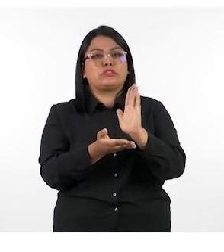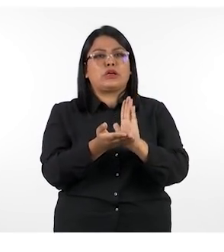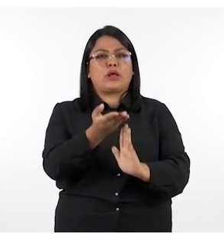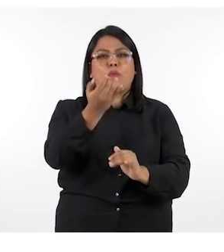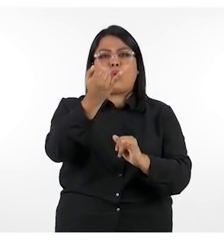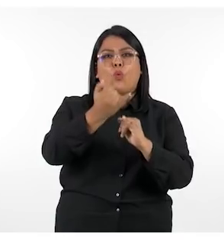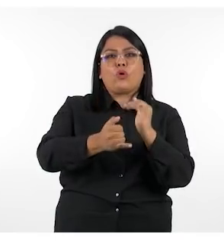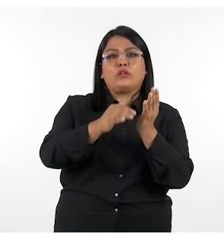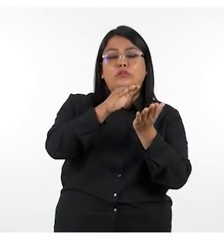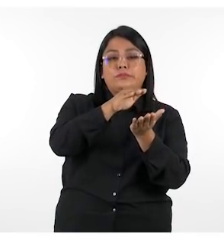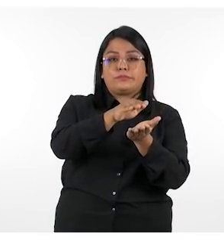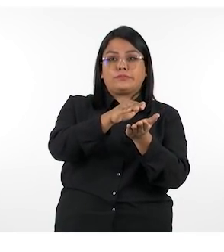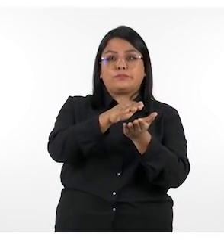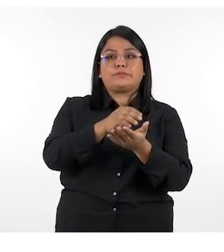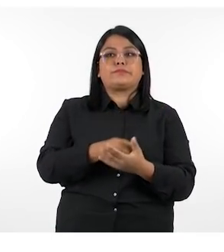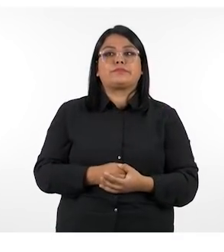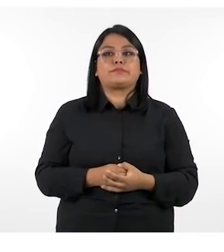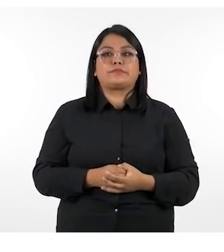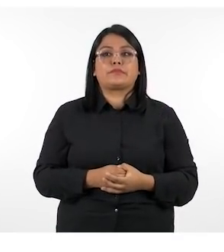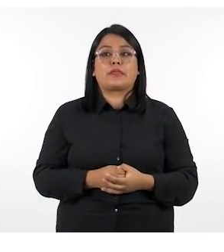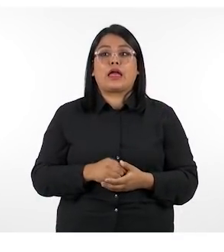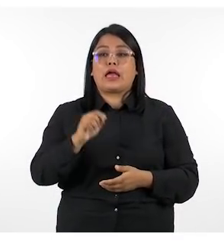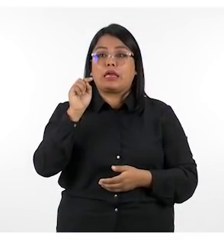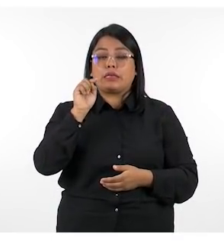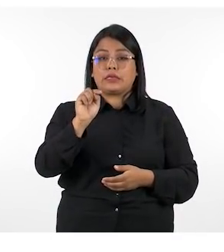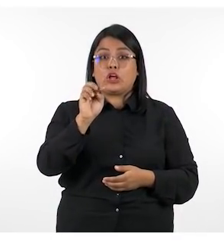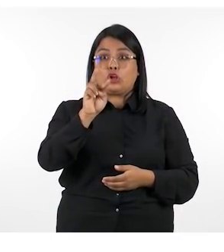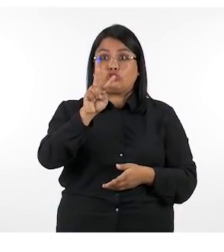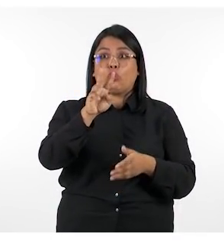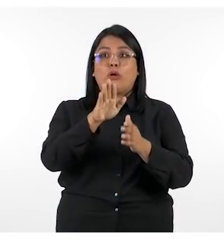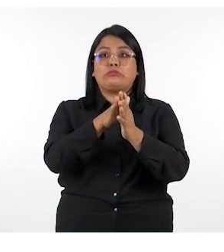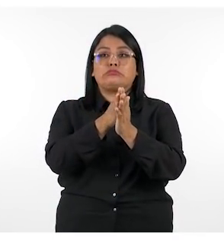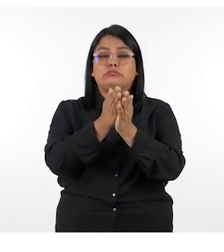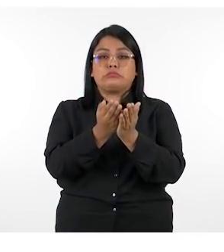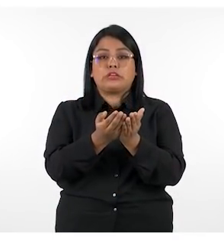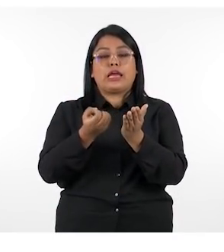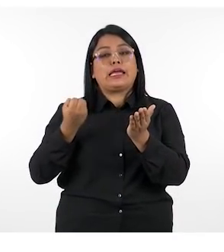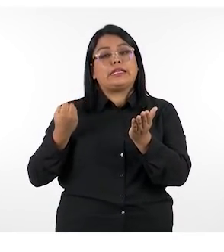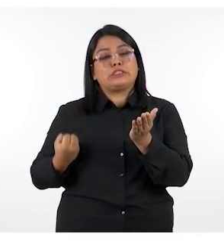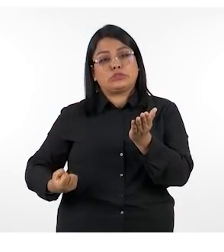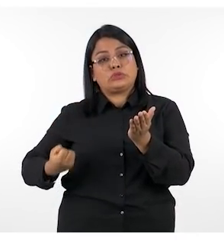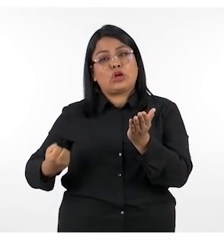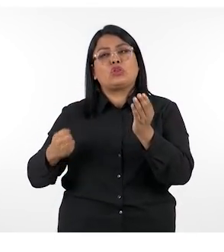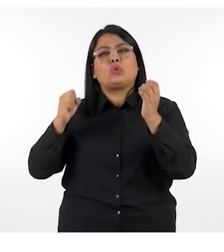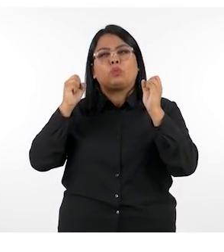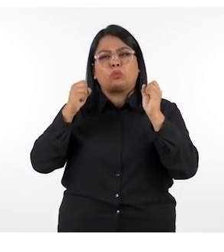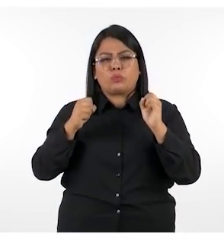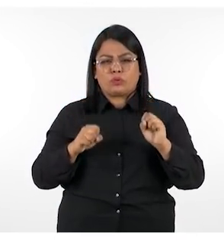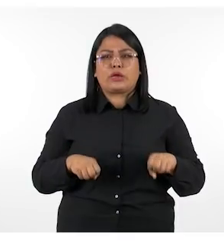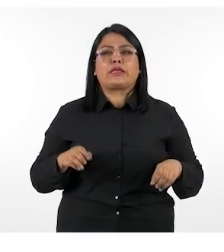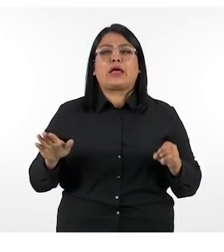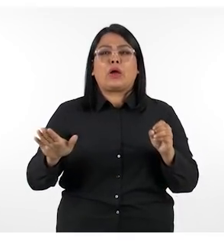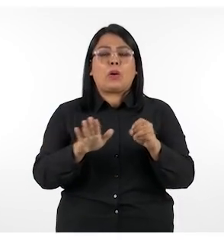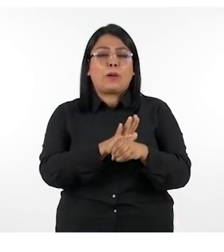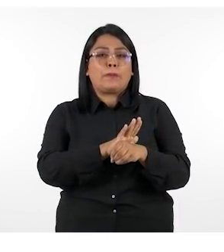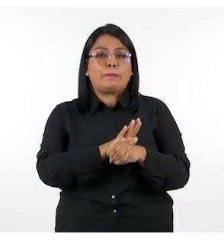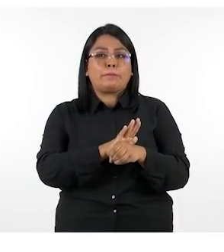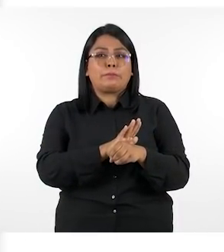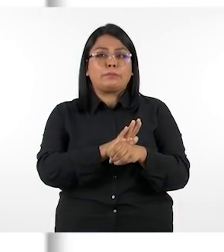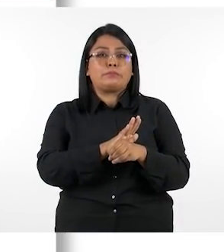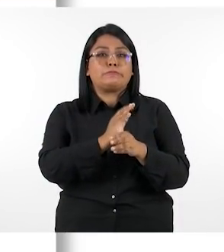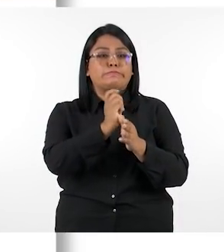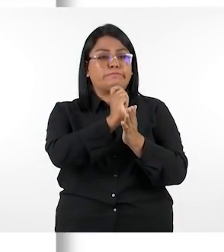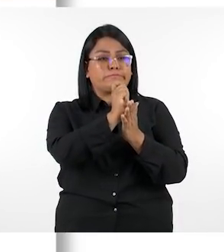últimas unidades además en estos dos libros de texto el estudiante puede completar algunos